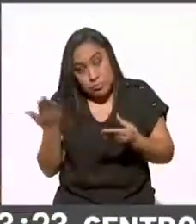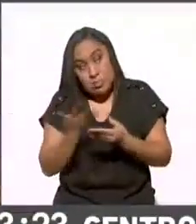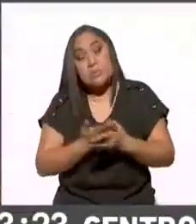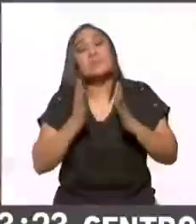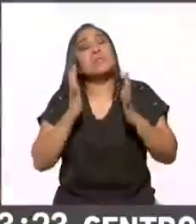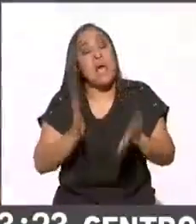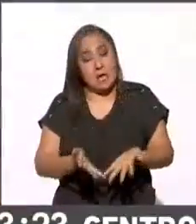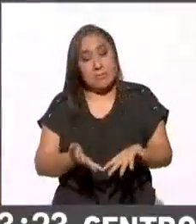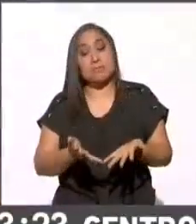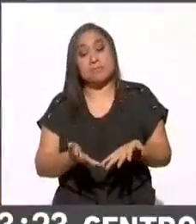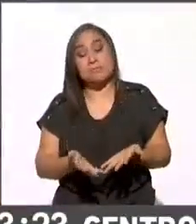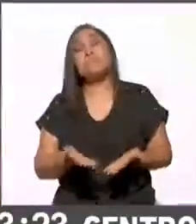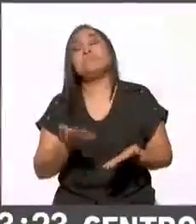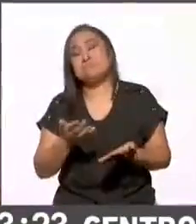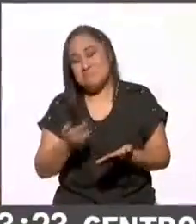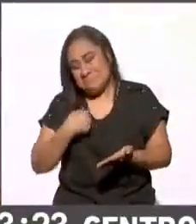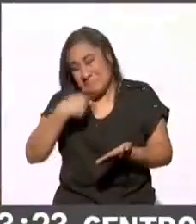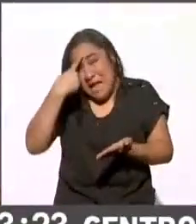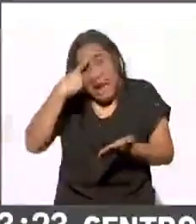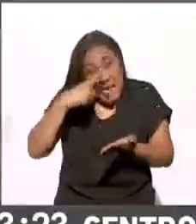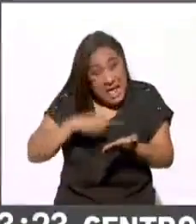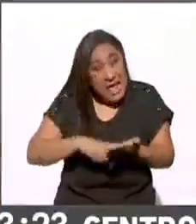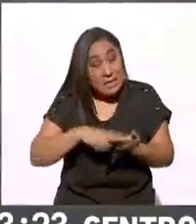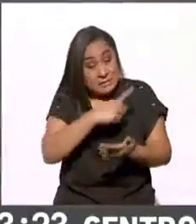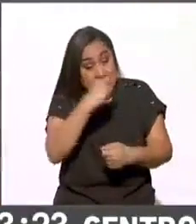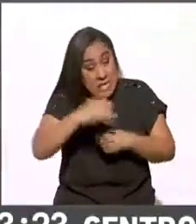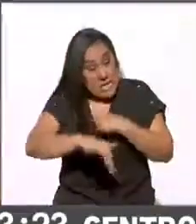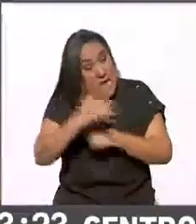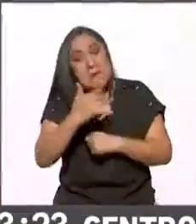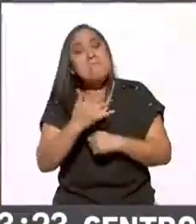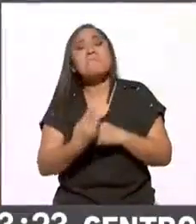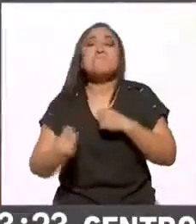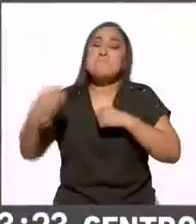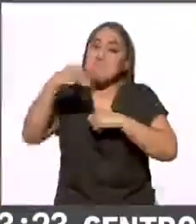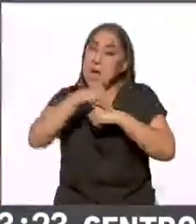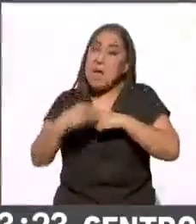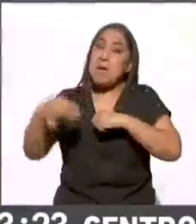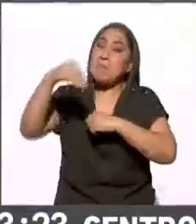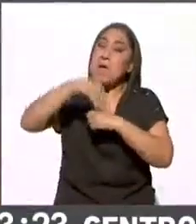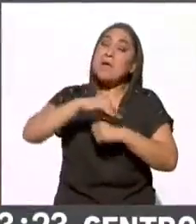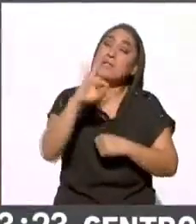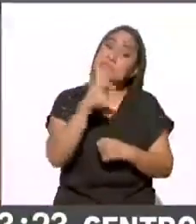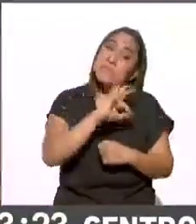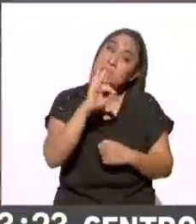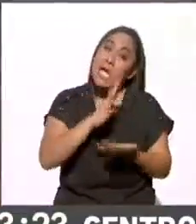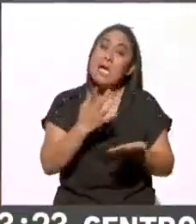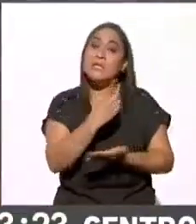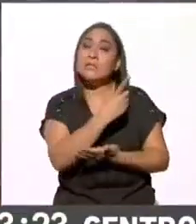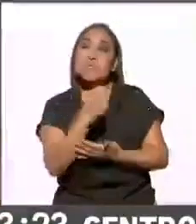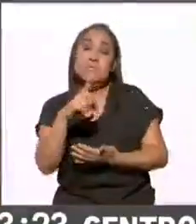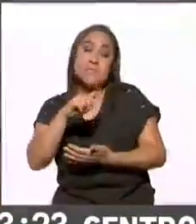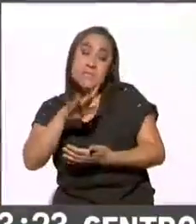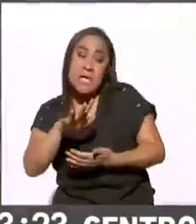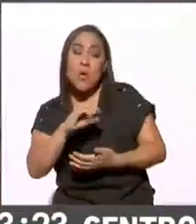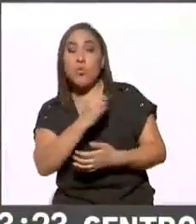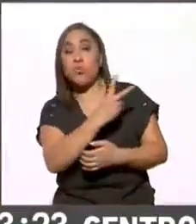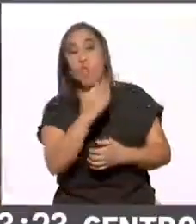que esto va a subir quizás hasta 175 o 200.